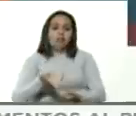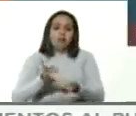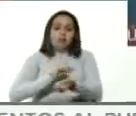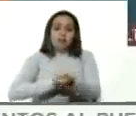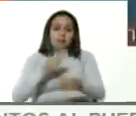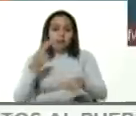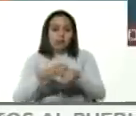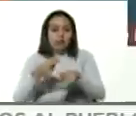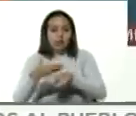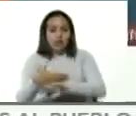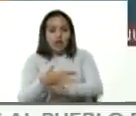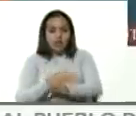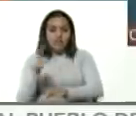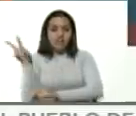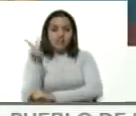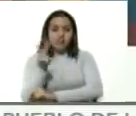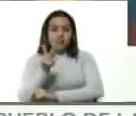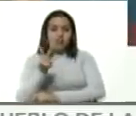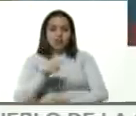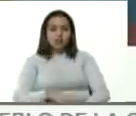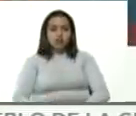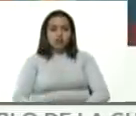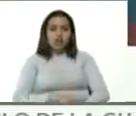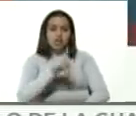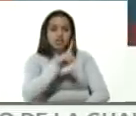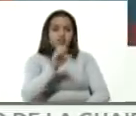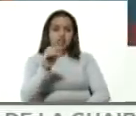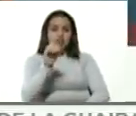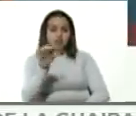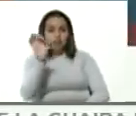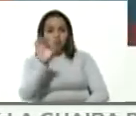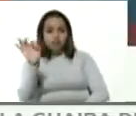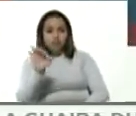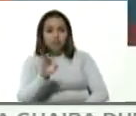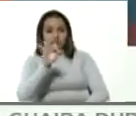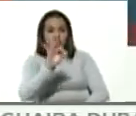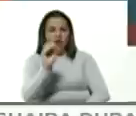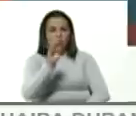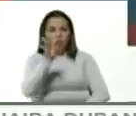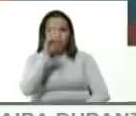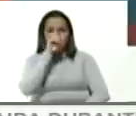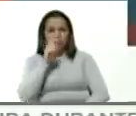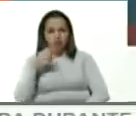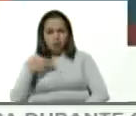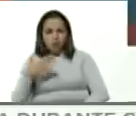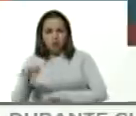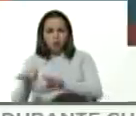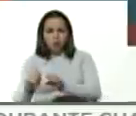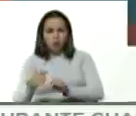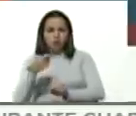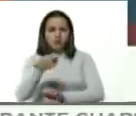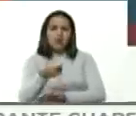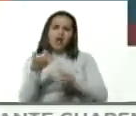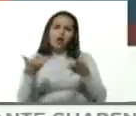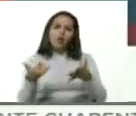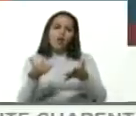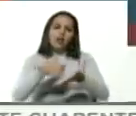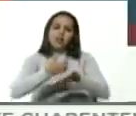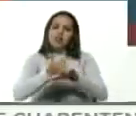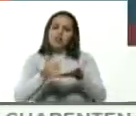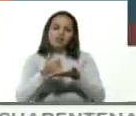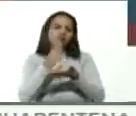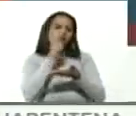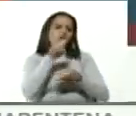antes Venezuela en el 100% hasta hace 3, 4 años garantizaba y hoy en día los laboratorios no se la venden a